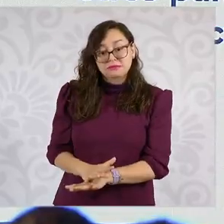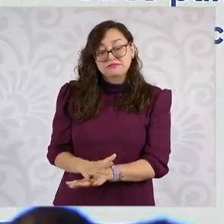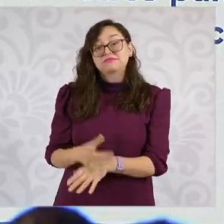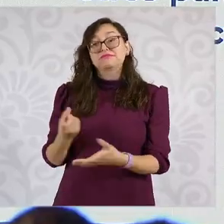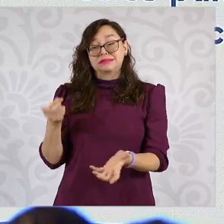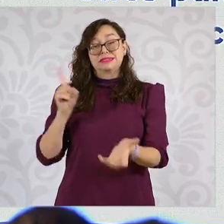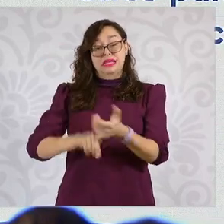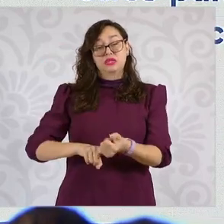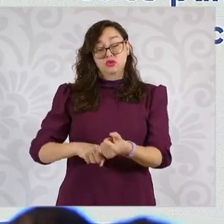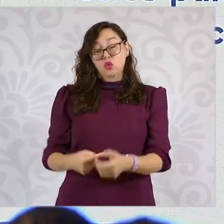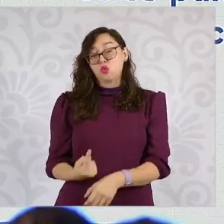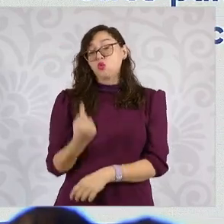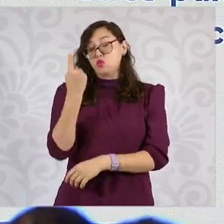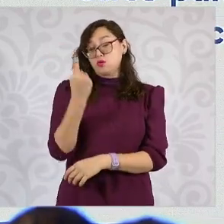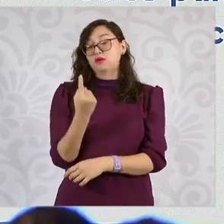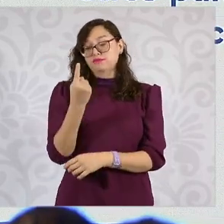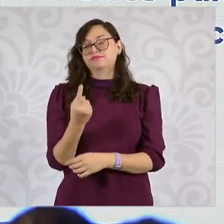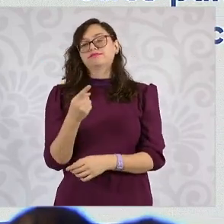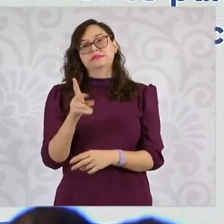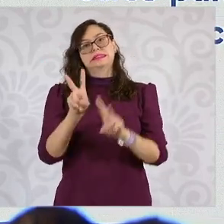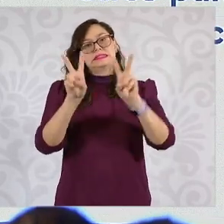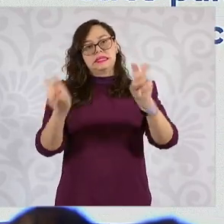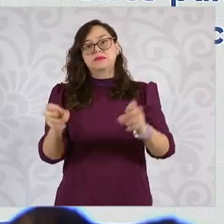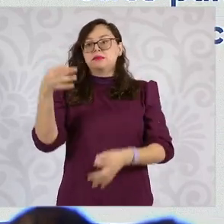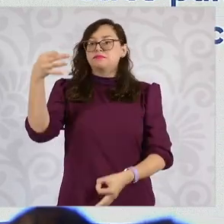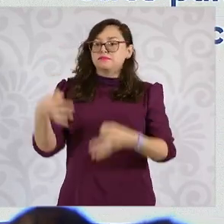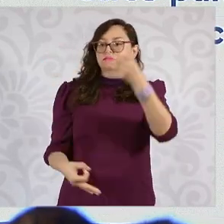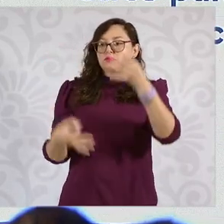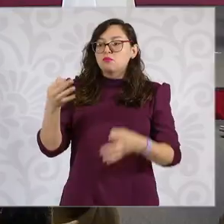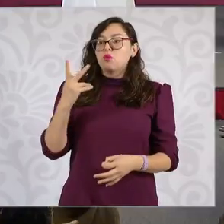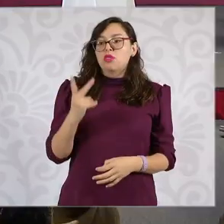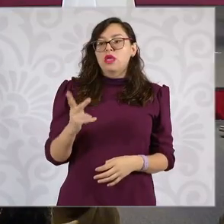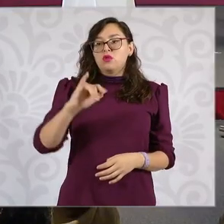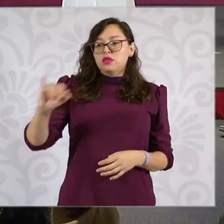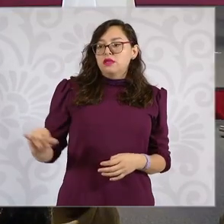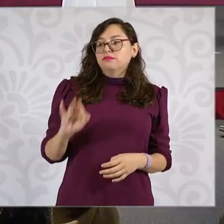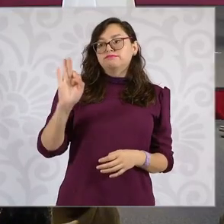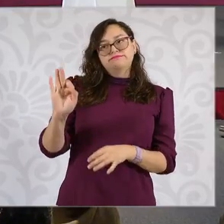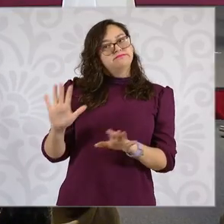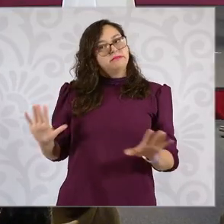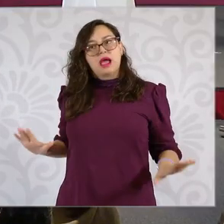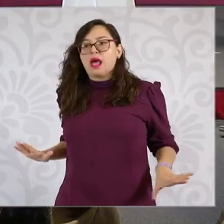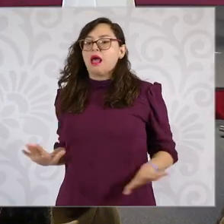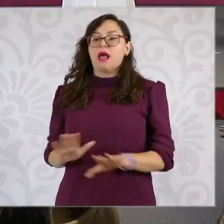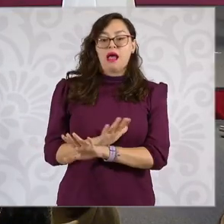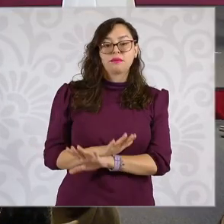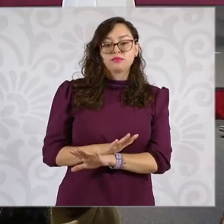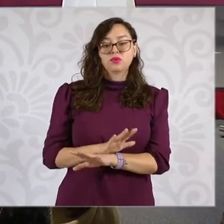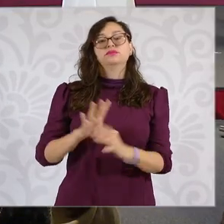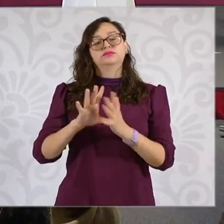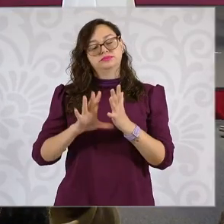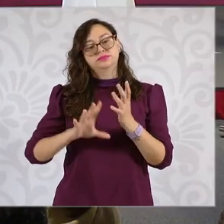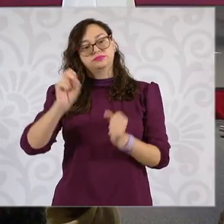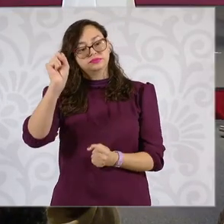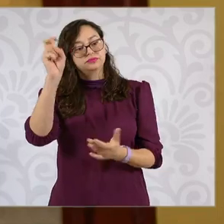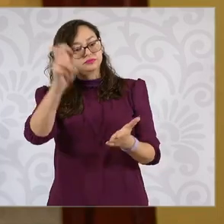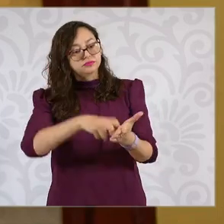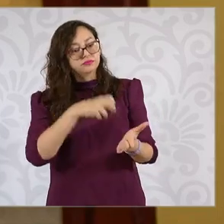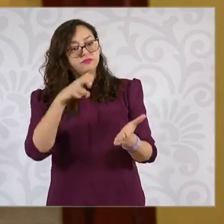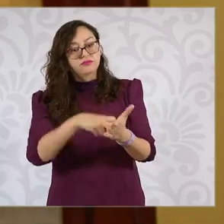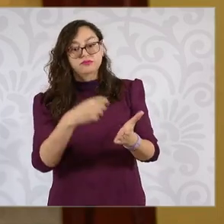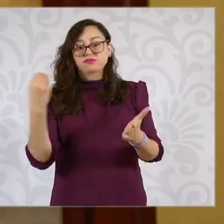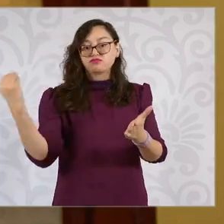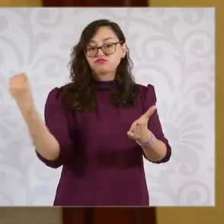Judicial de la Federación, reforma constitucional, donde entre sus puntos más importantes